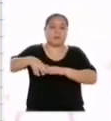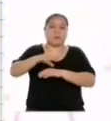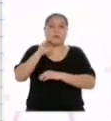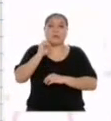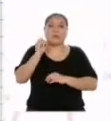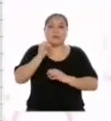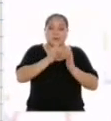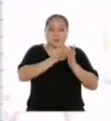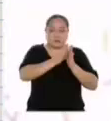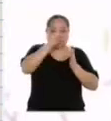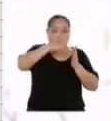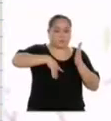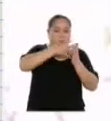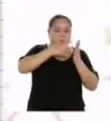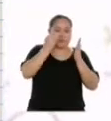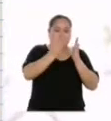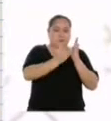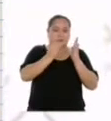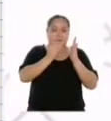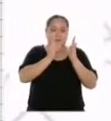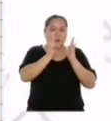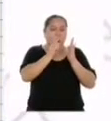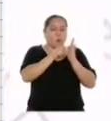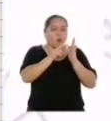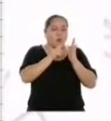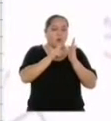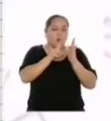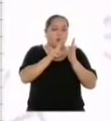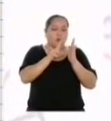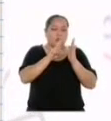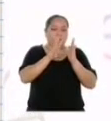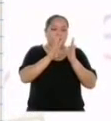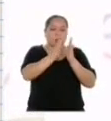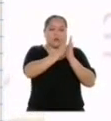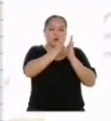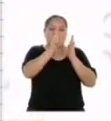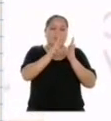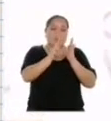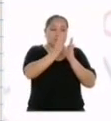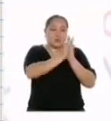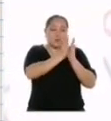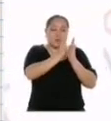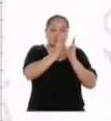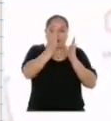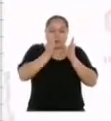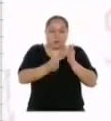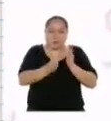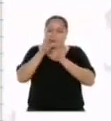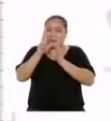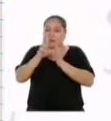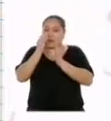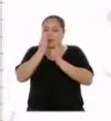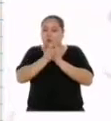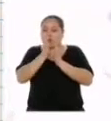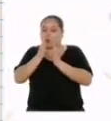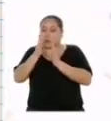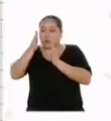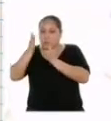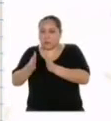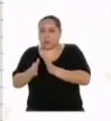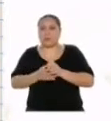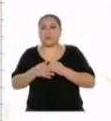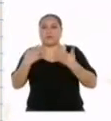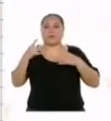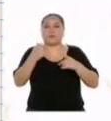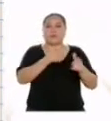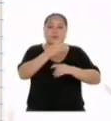cuadriculado, asignarle el mismo número de cuadraditos. Por ejemplo, 3 a cada intervalo. Buena idea. Ya tenemos listo el eje